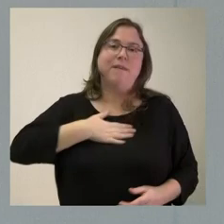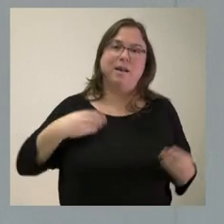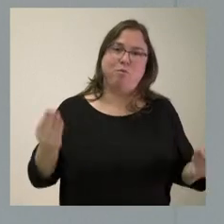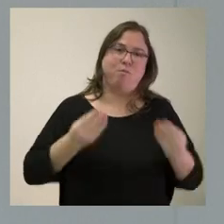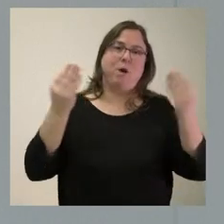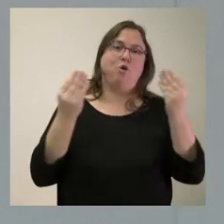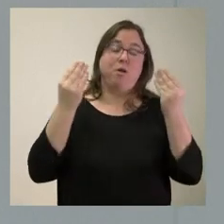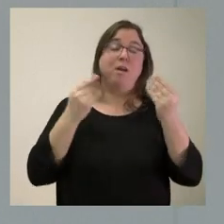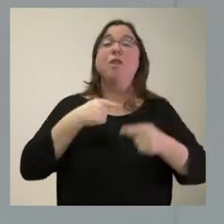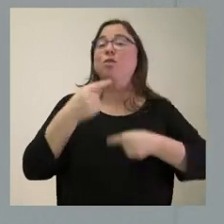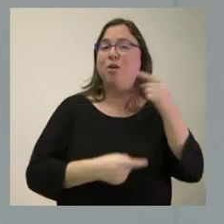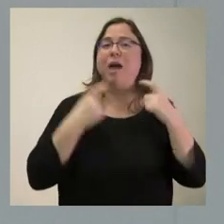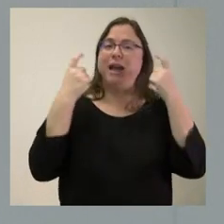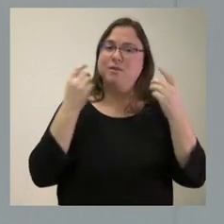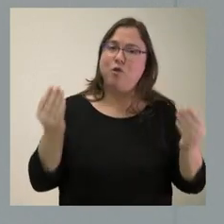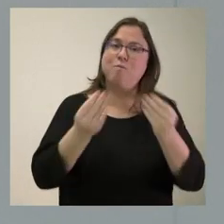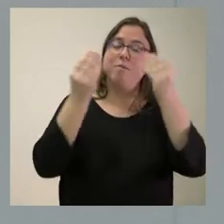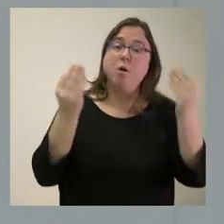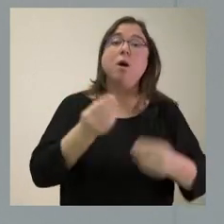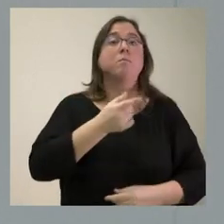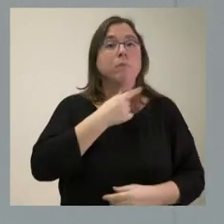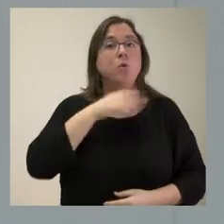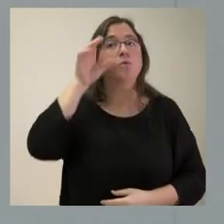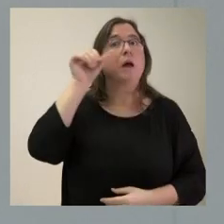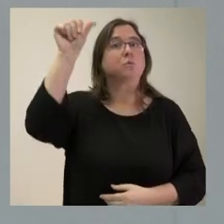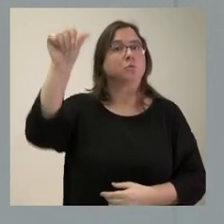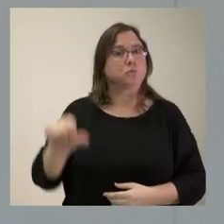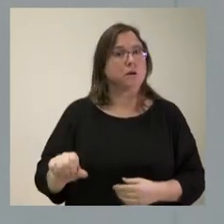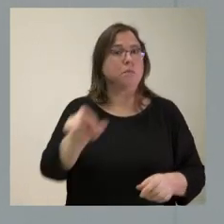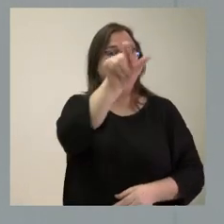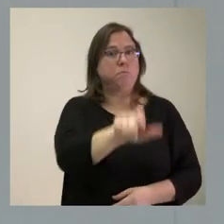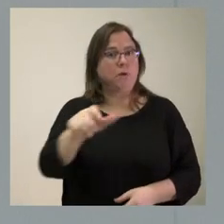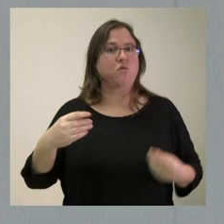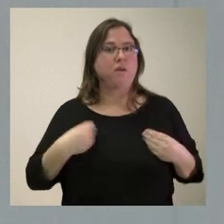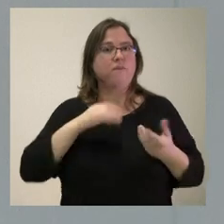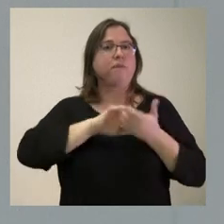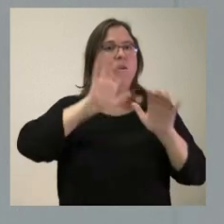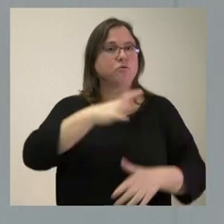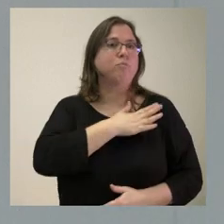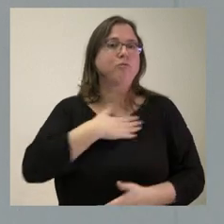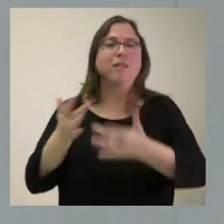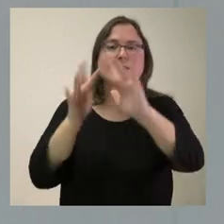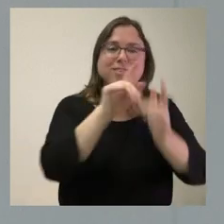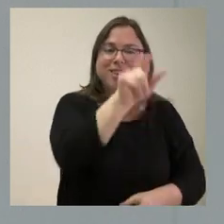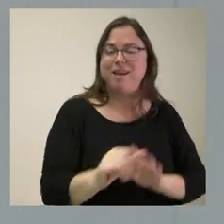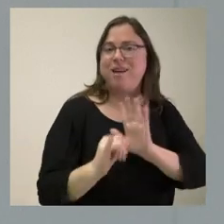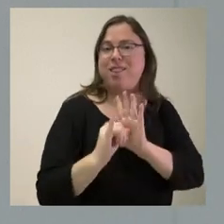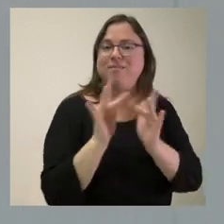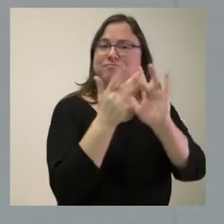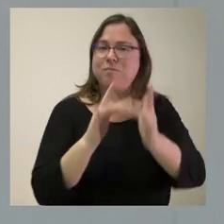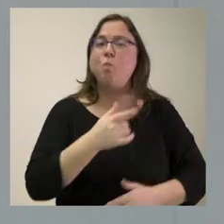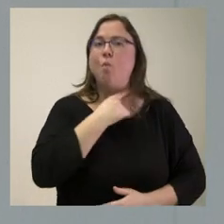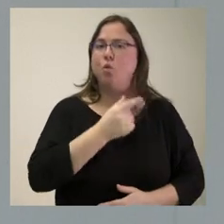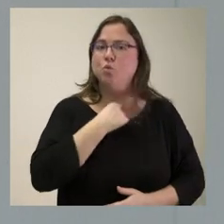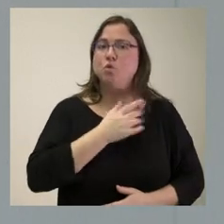hacer todos los días. Nos gusta escuchar a las personas de esta tierra, nos gusta estar cerca de la gente. Nosotros y el Gobierno de Castilla y León sí que